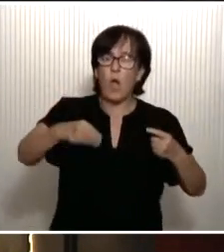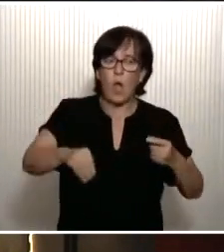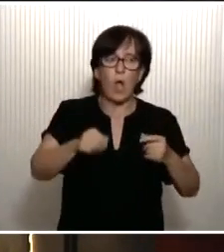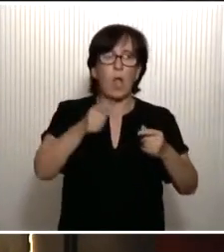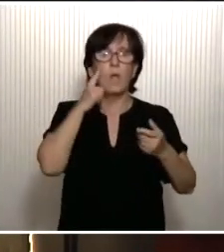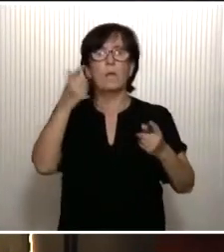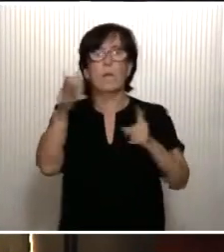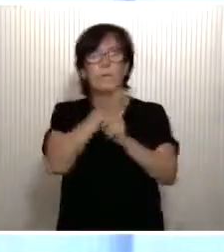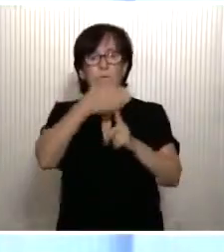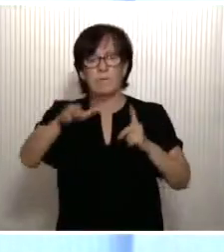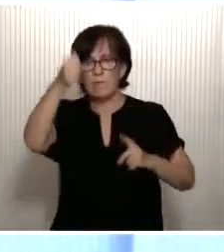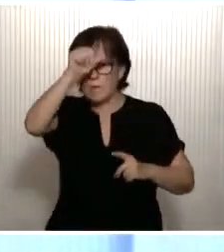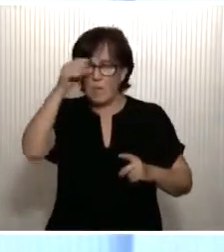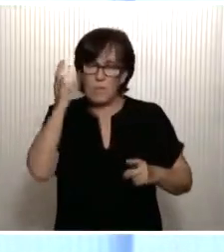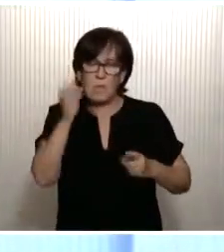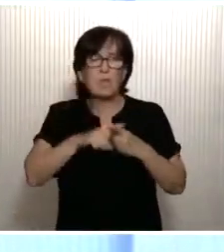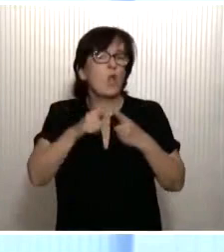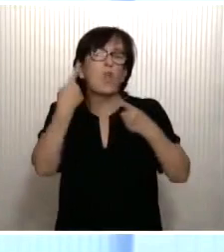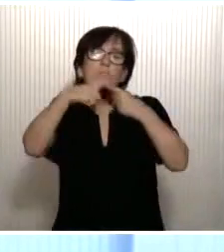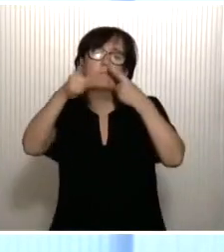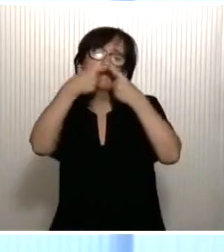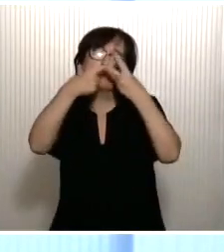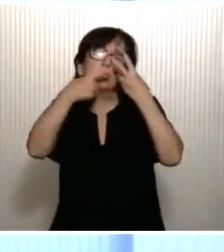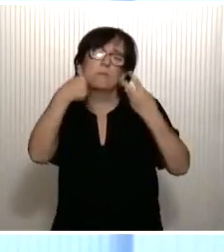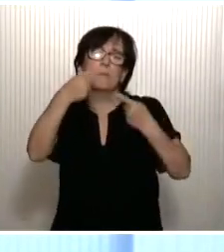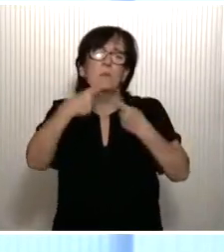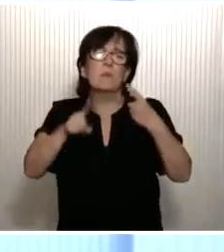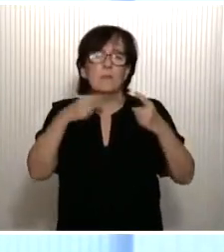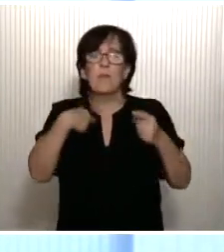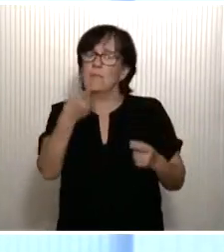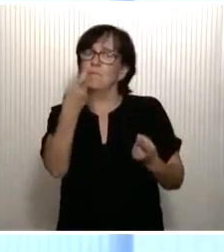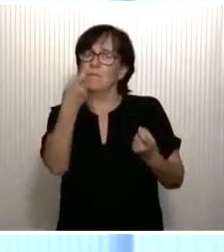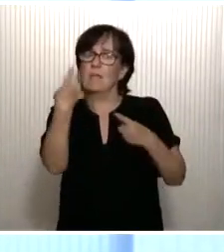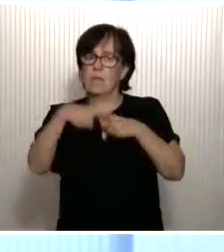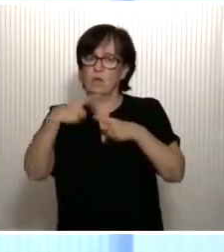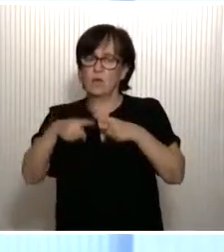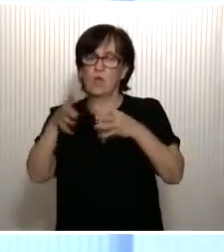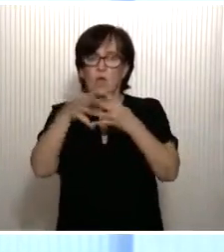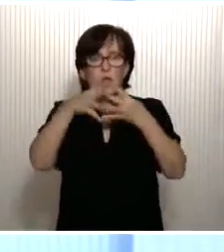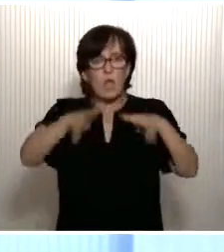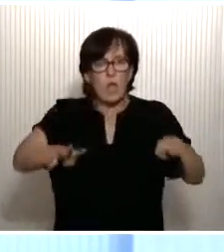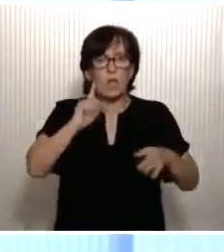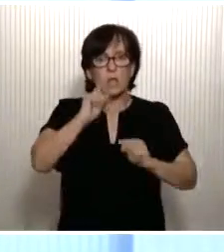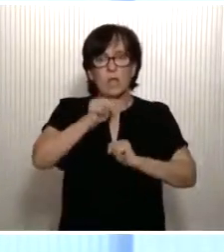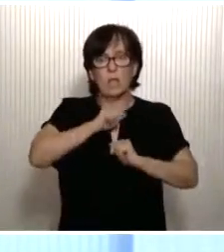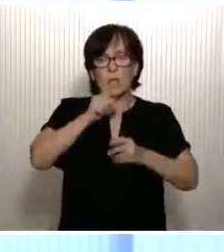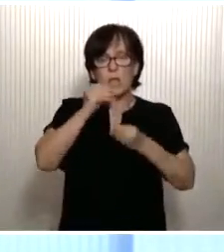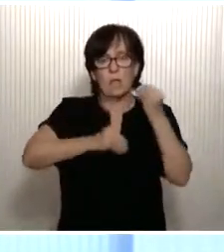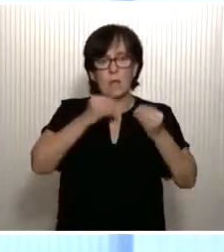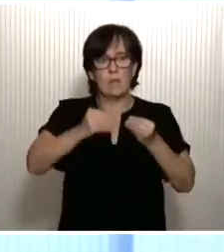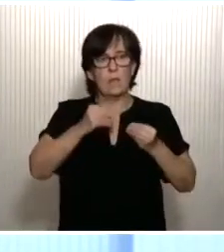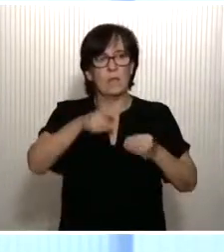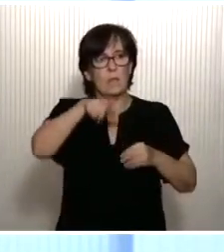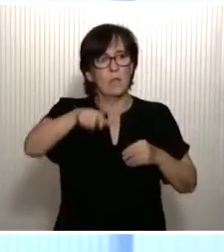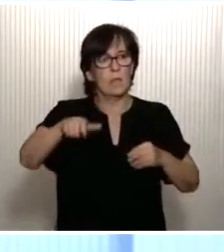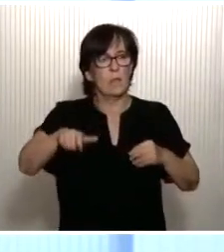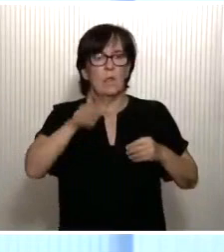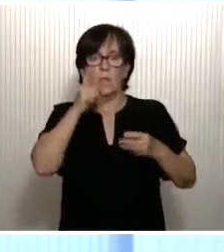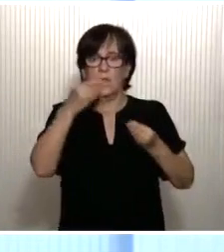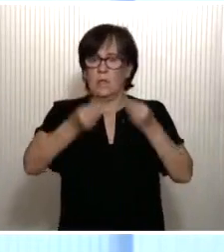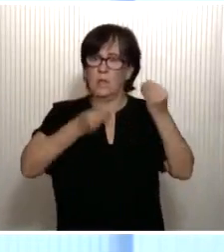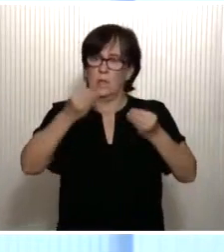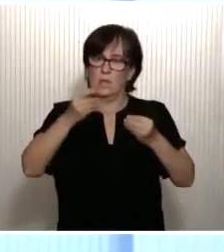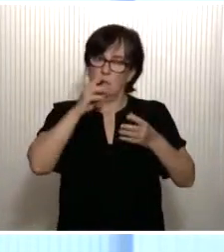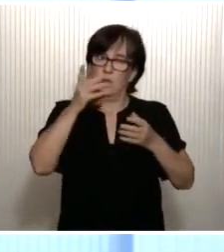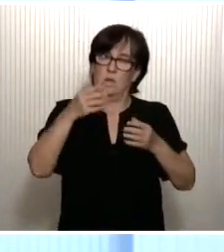está la violencia machista, por citar cuestiones que tenemos pendientes o el paro estructural que sufren precisamente personas de mi generación de más de